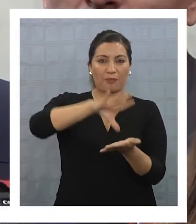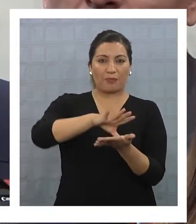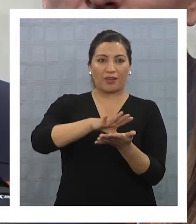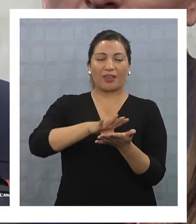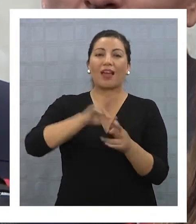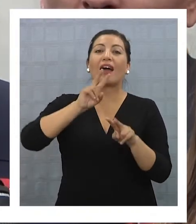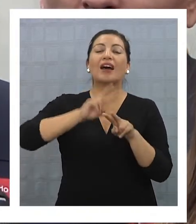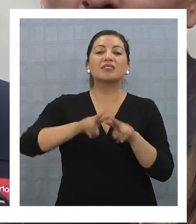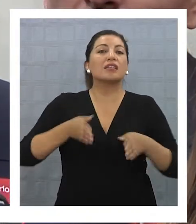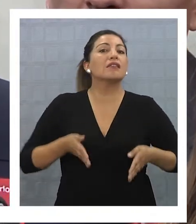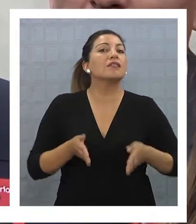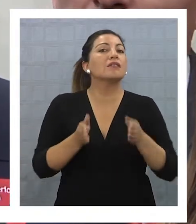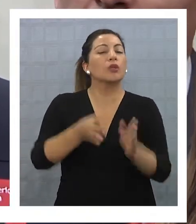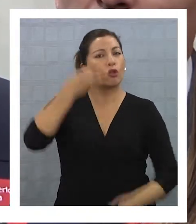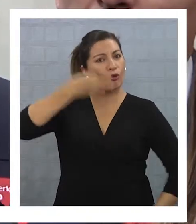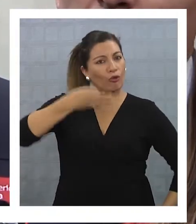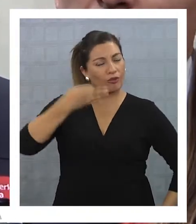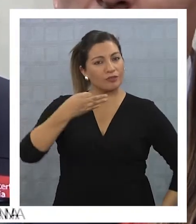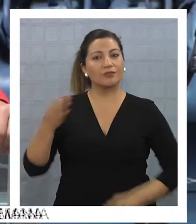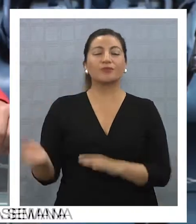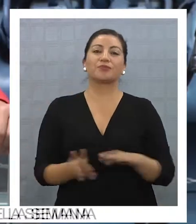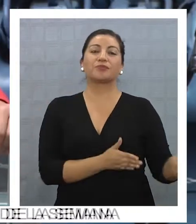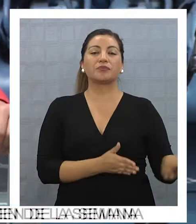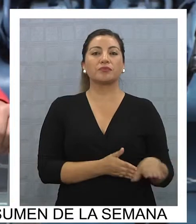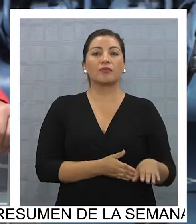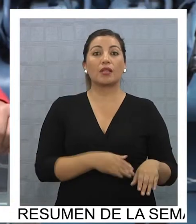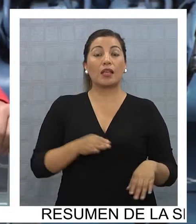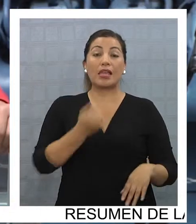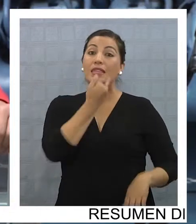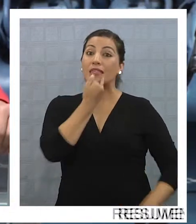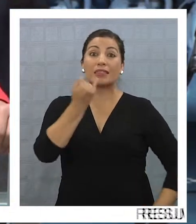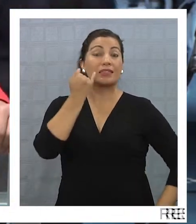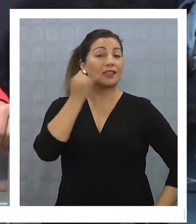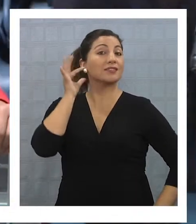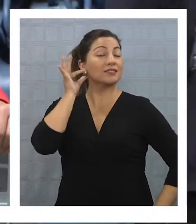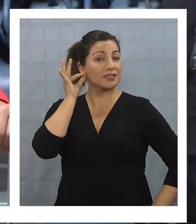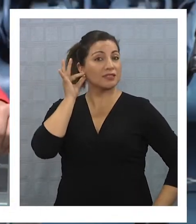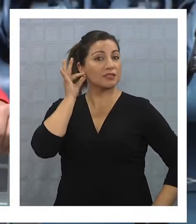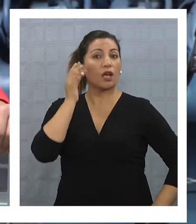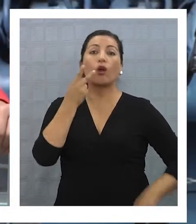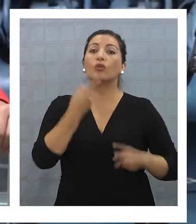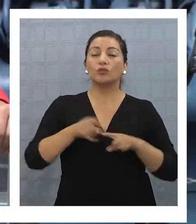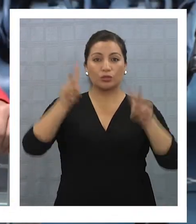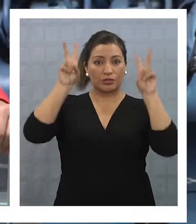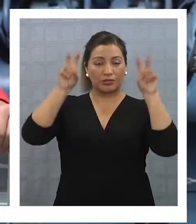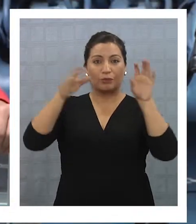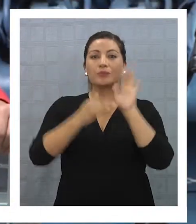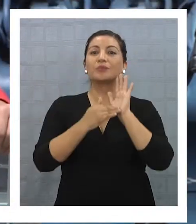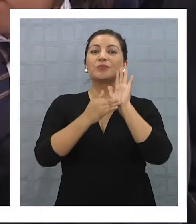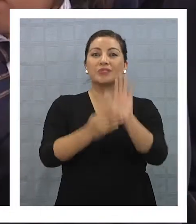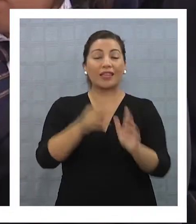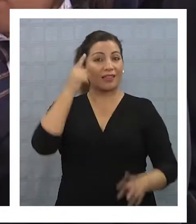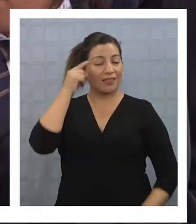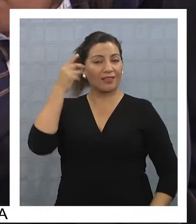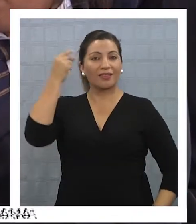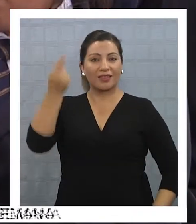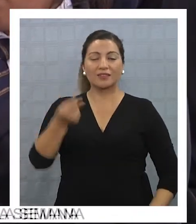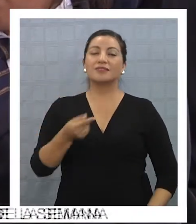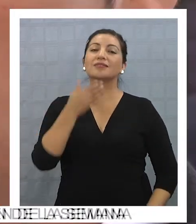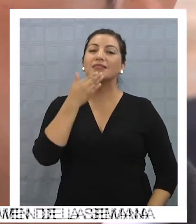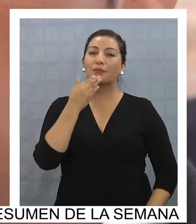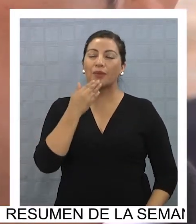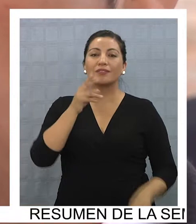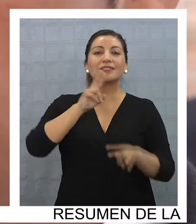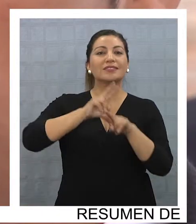que ratificar que esta es la senda correcta e insistir en ello. Para la máxima autoridad regional, otro aspecto a destacar de esta iniciativa